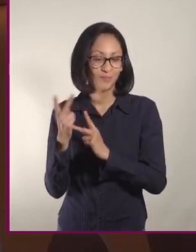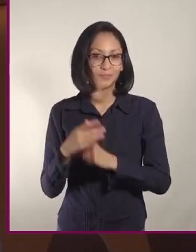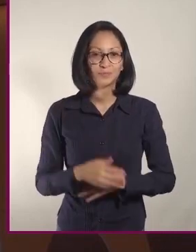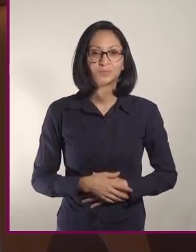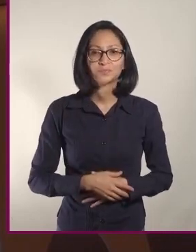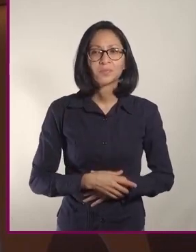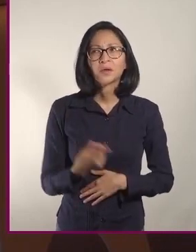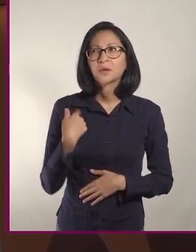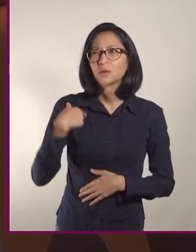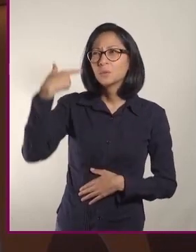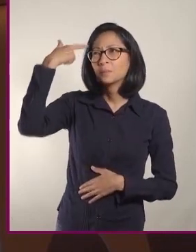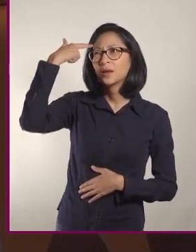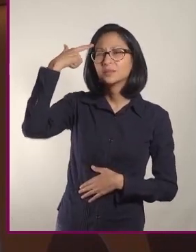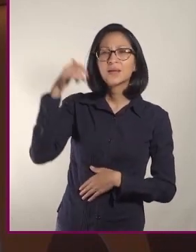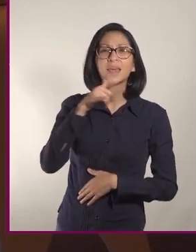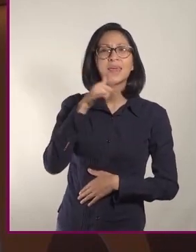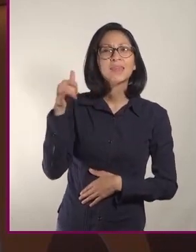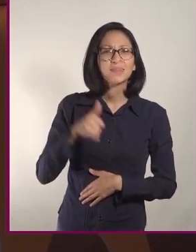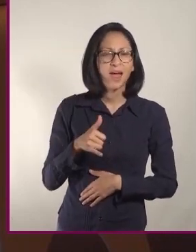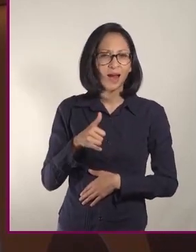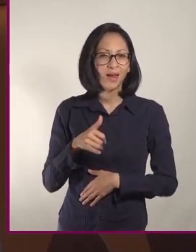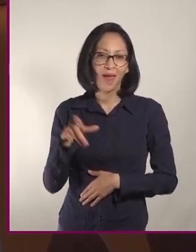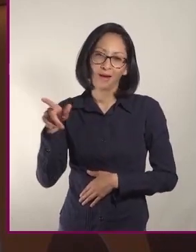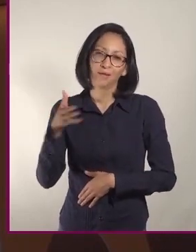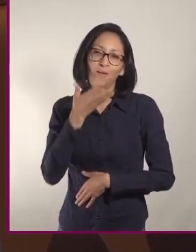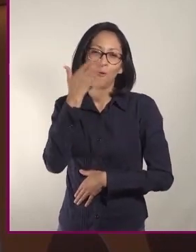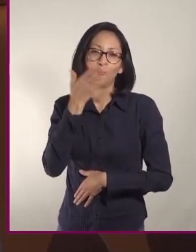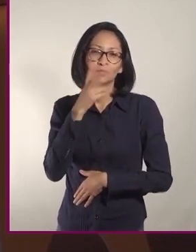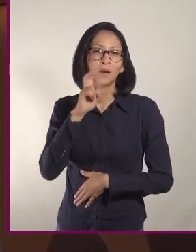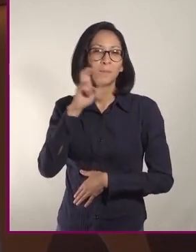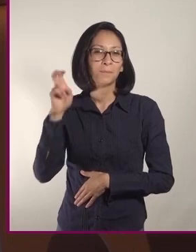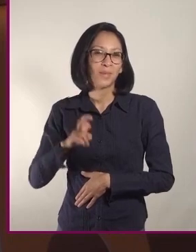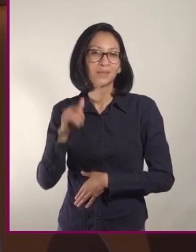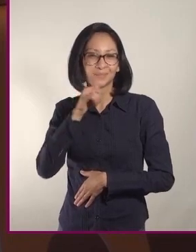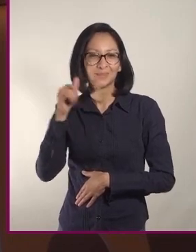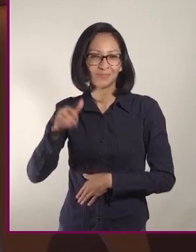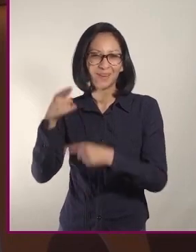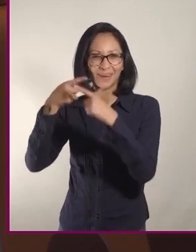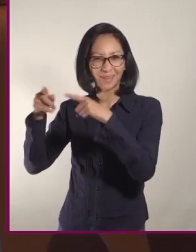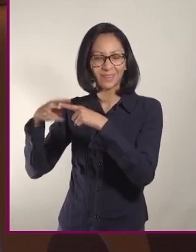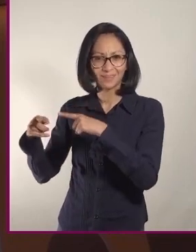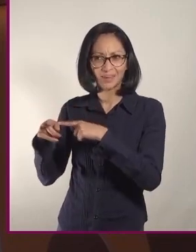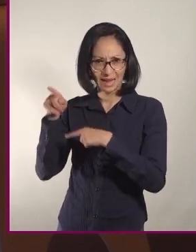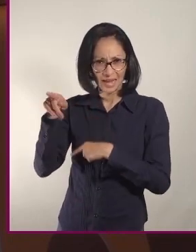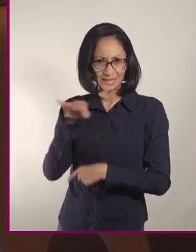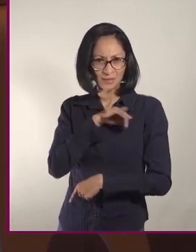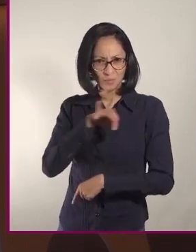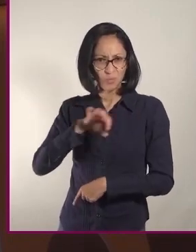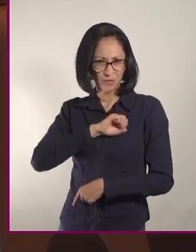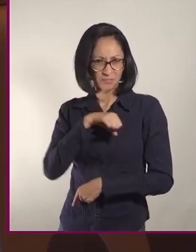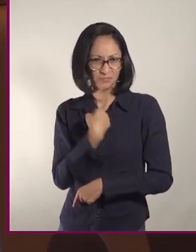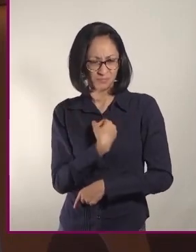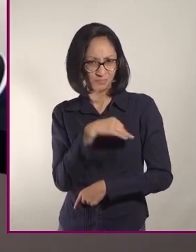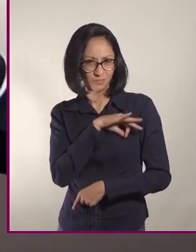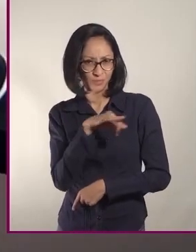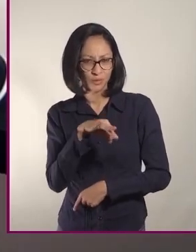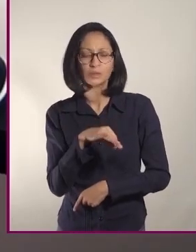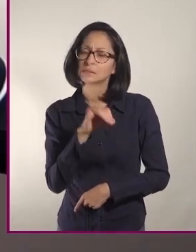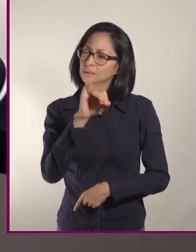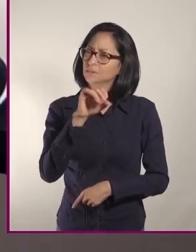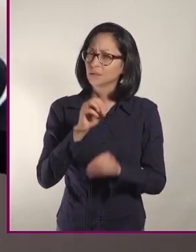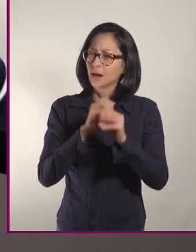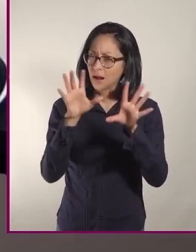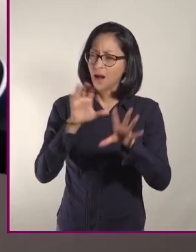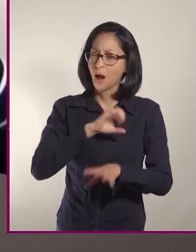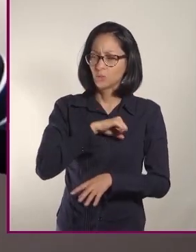de Italia sin sus famosos espaguetis y pizzas. Justo vamos a este tema. ¿Pueden estos platillos ser saludables? Claro que